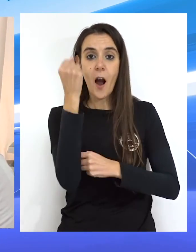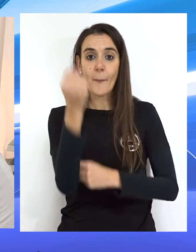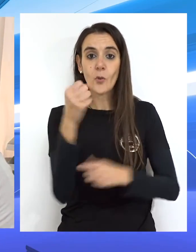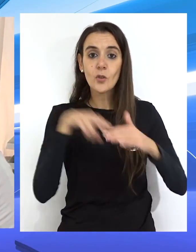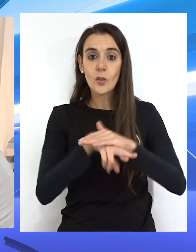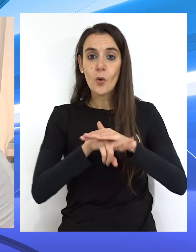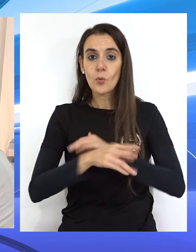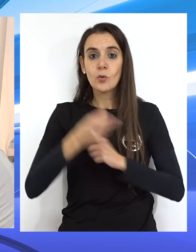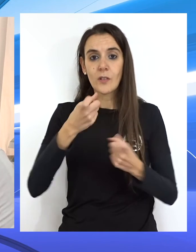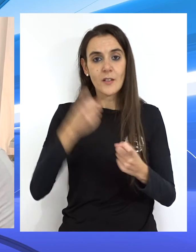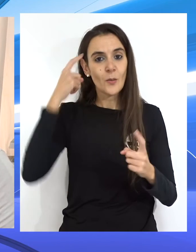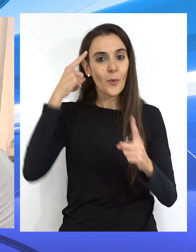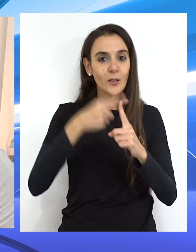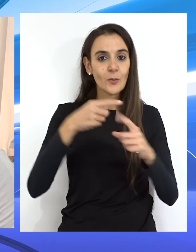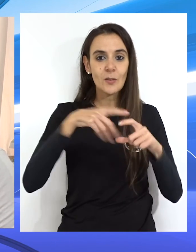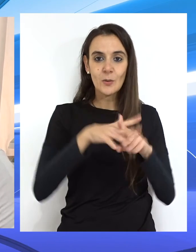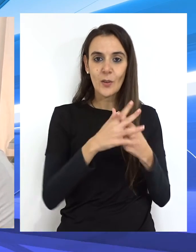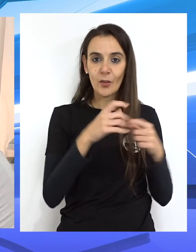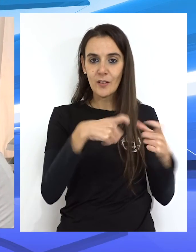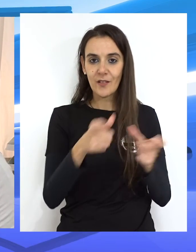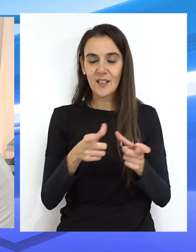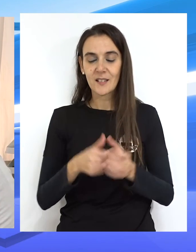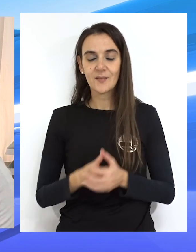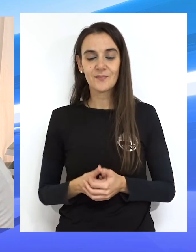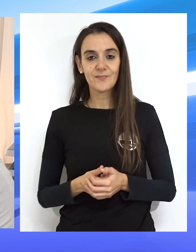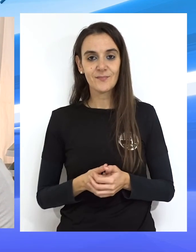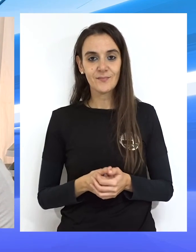apoyos y herramientas necesarios en cada momento.